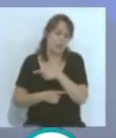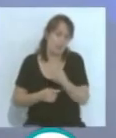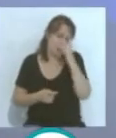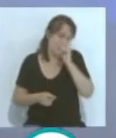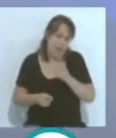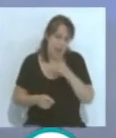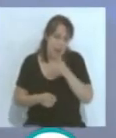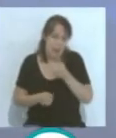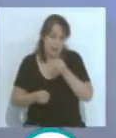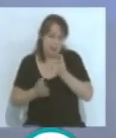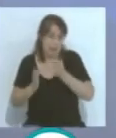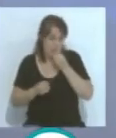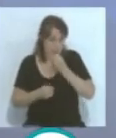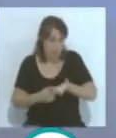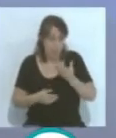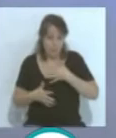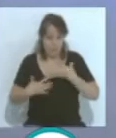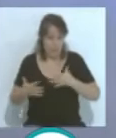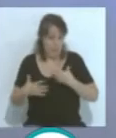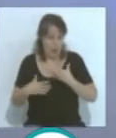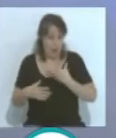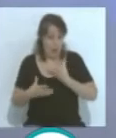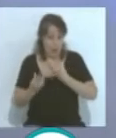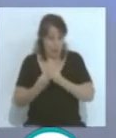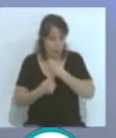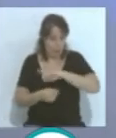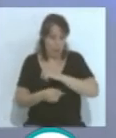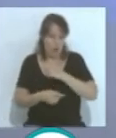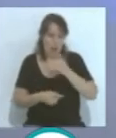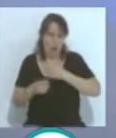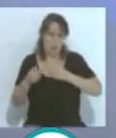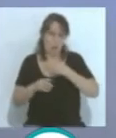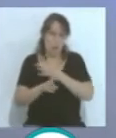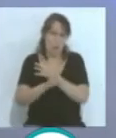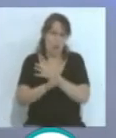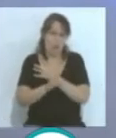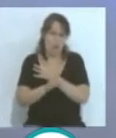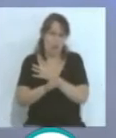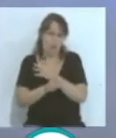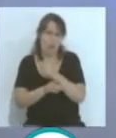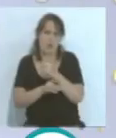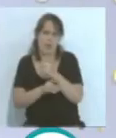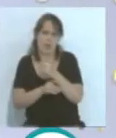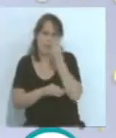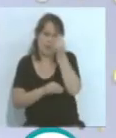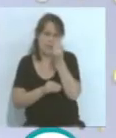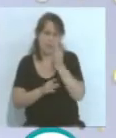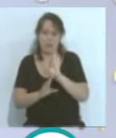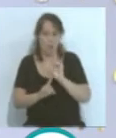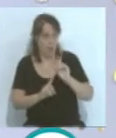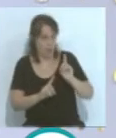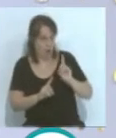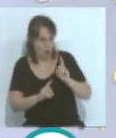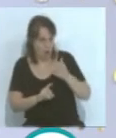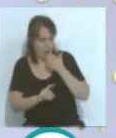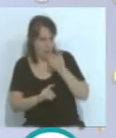bien, es muy simpática con nosotros, después muchas veces se le suben los humos a algunos jugadores, no creo que suceda eso. Si no, ya está tú ahí para bajarme,